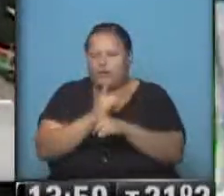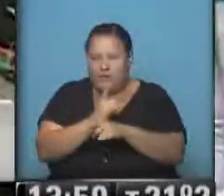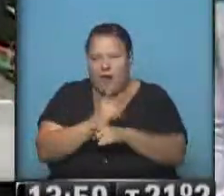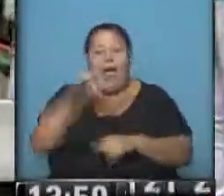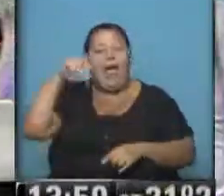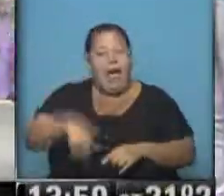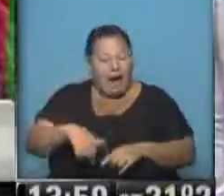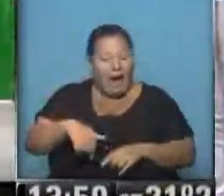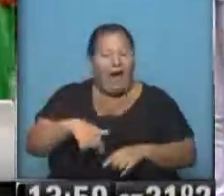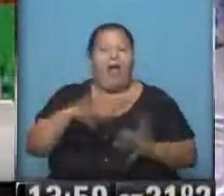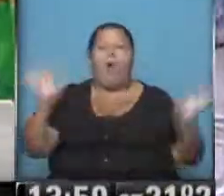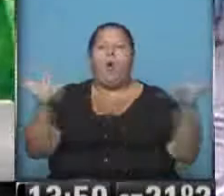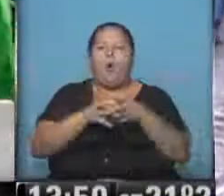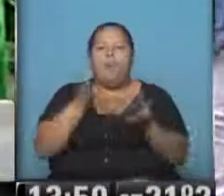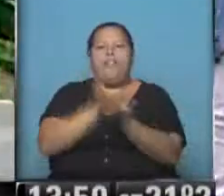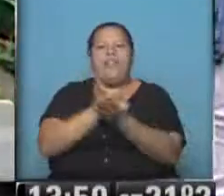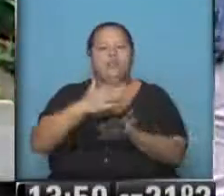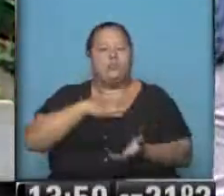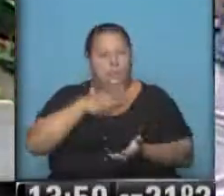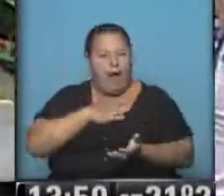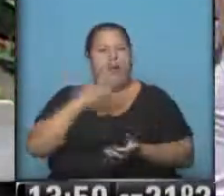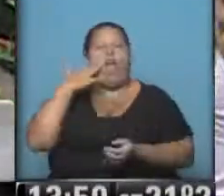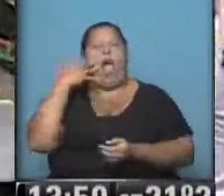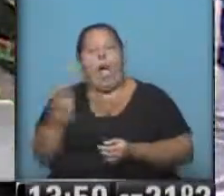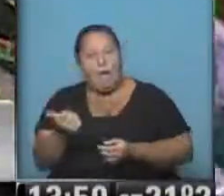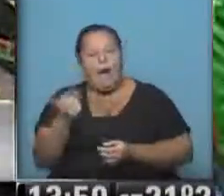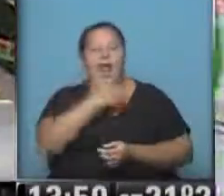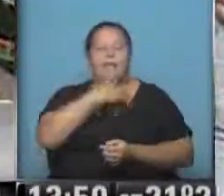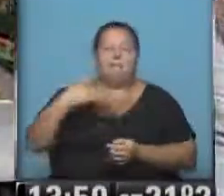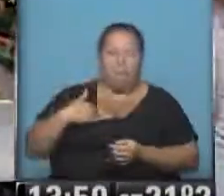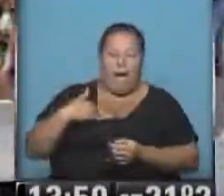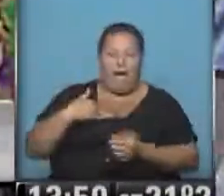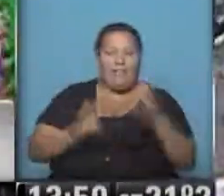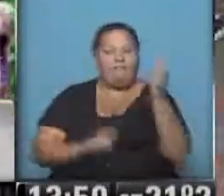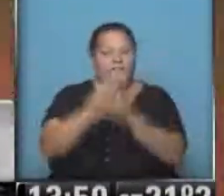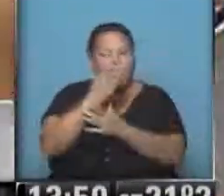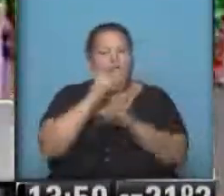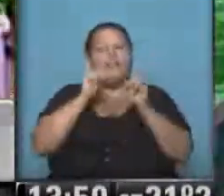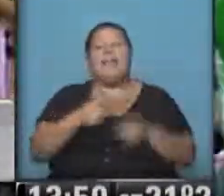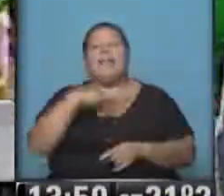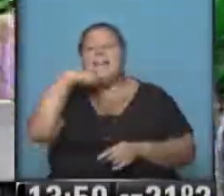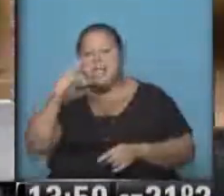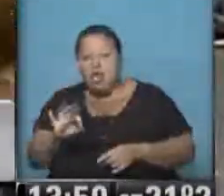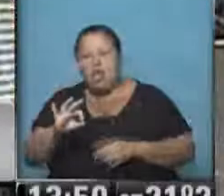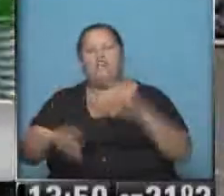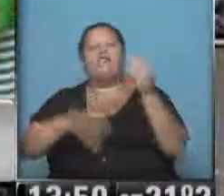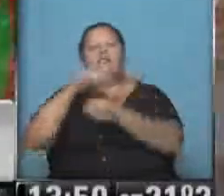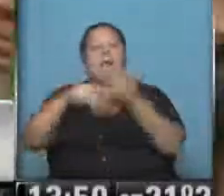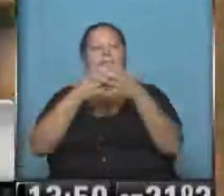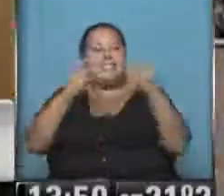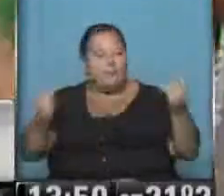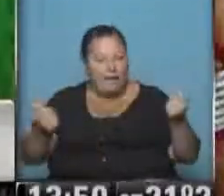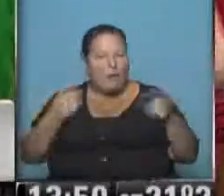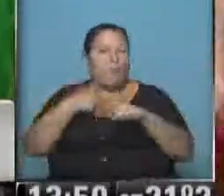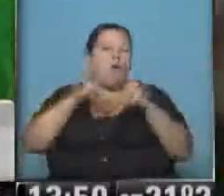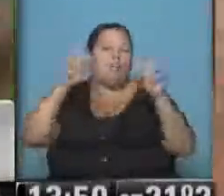se nuclearán los organismos de derechos humanos, abuelas, las madres, línea fundadora, también hijos, los familiares de personas desaparecidas